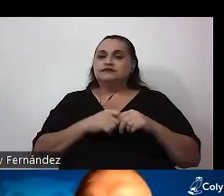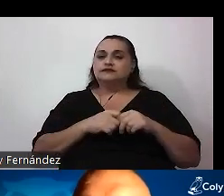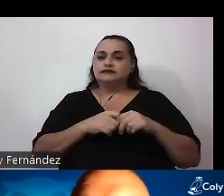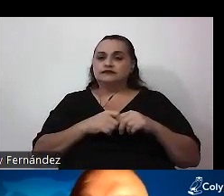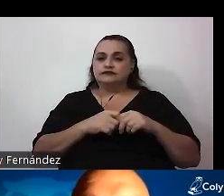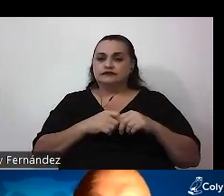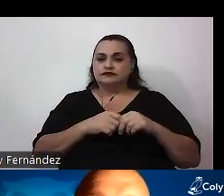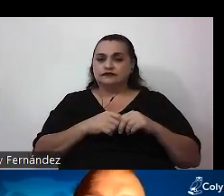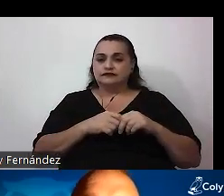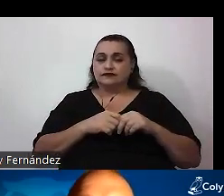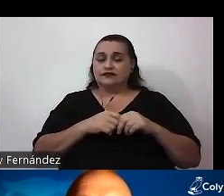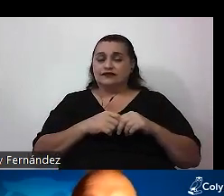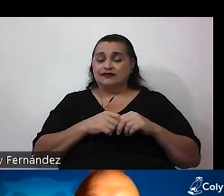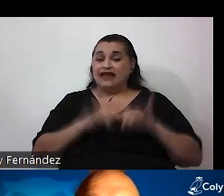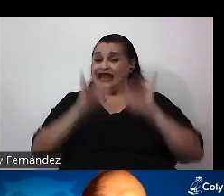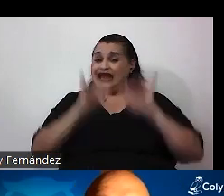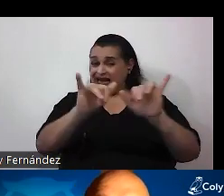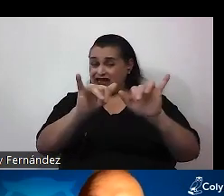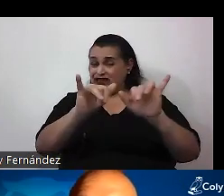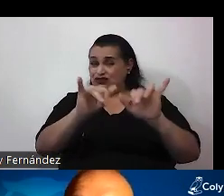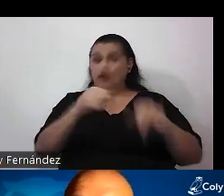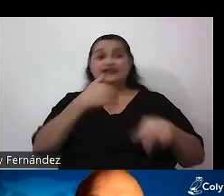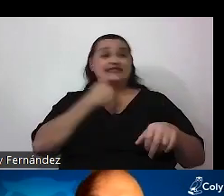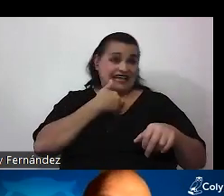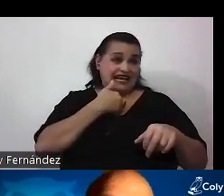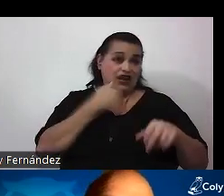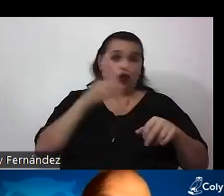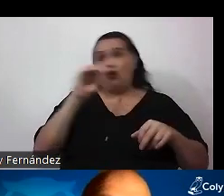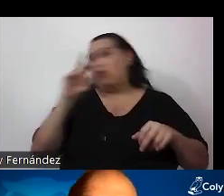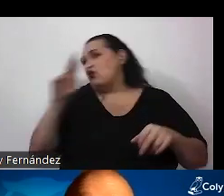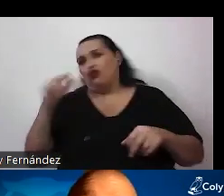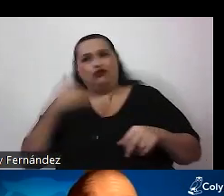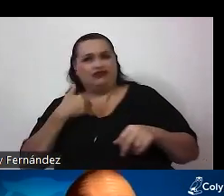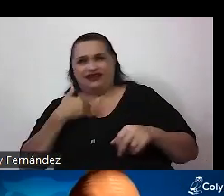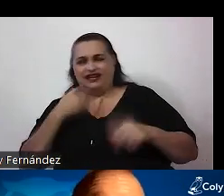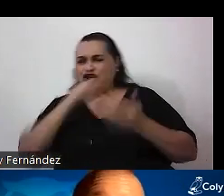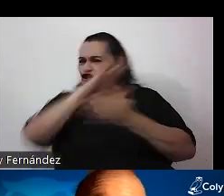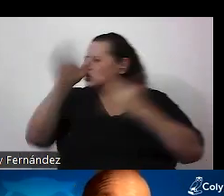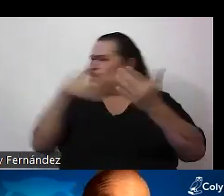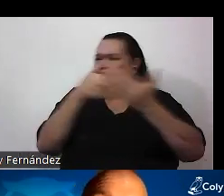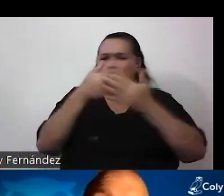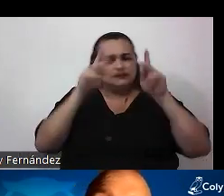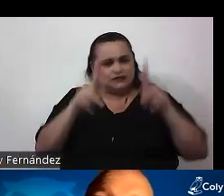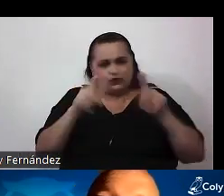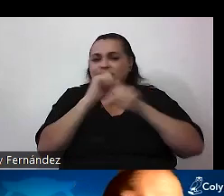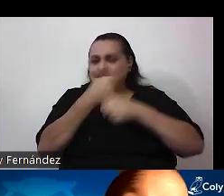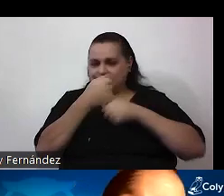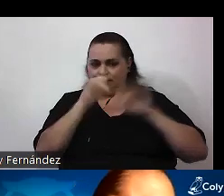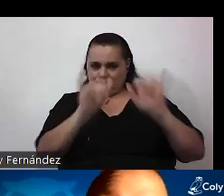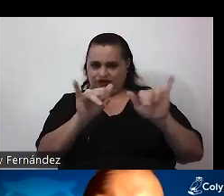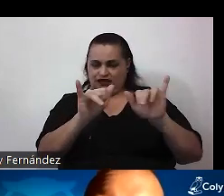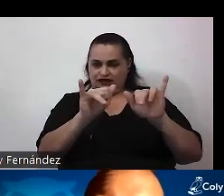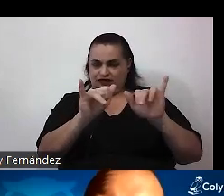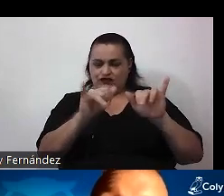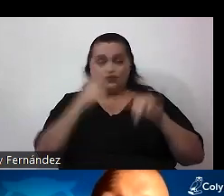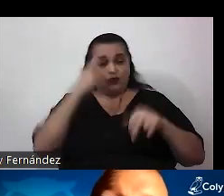Bien, esto no es algo que se tiene o no se tiene. Todas las personas, en cierta medida, hacemos esto. Me parece que